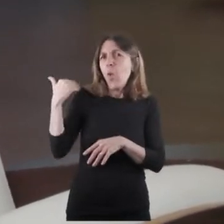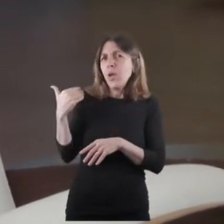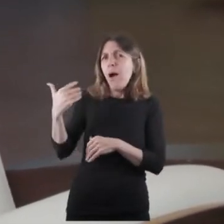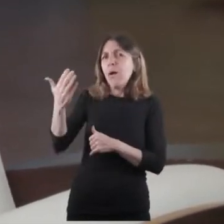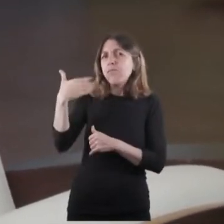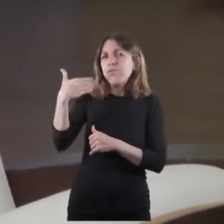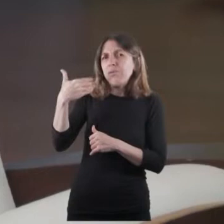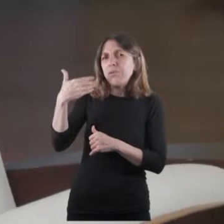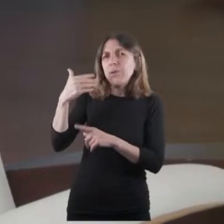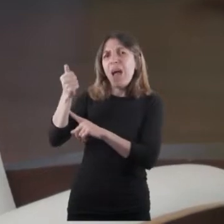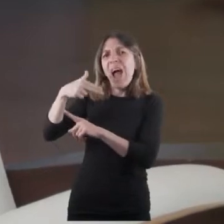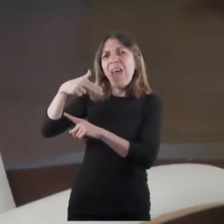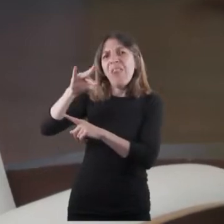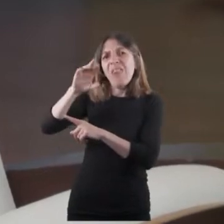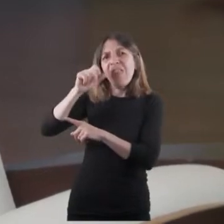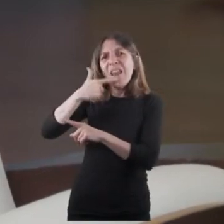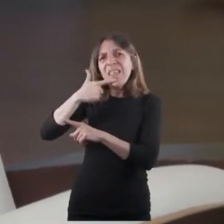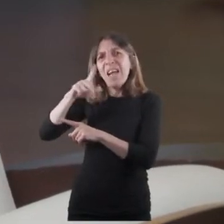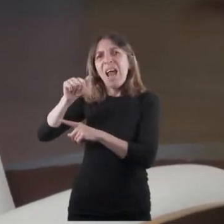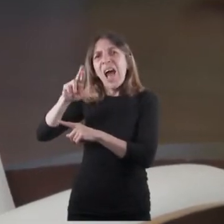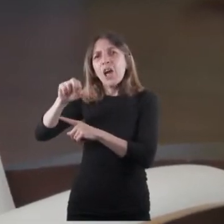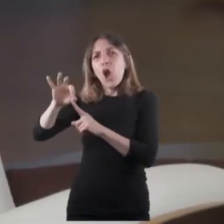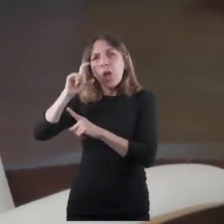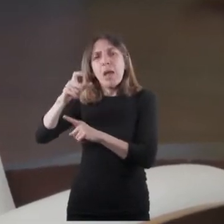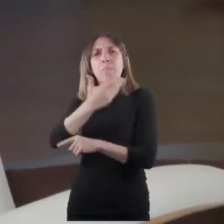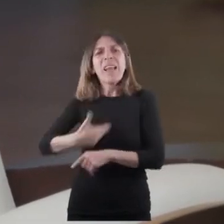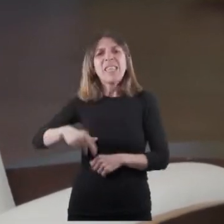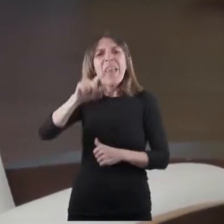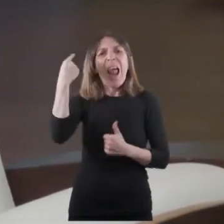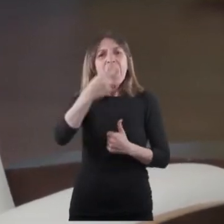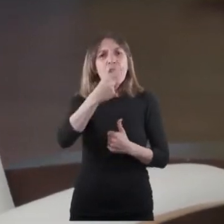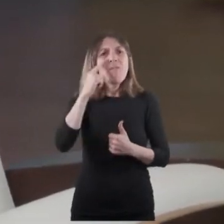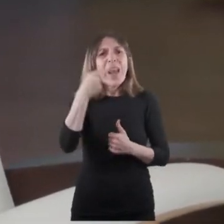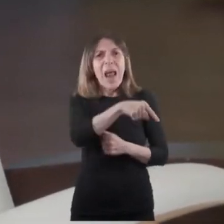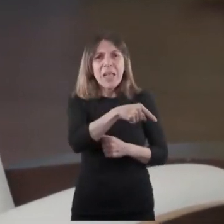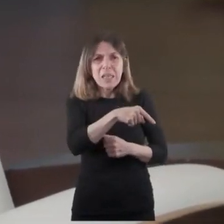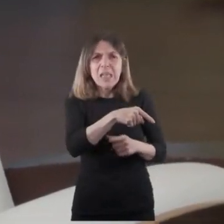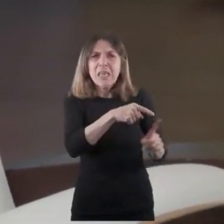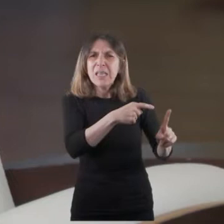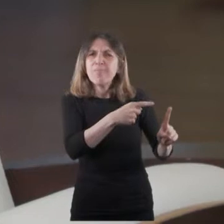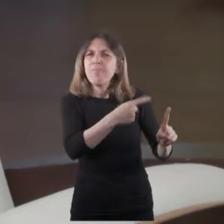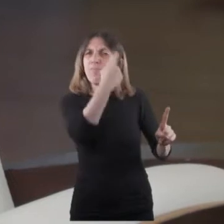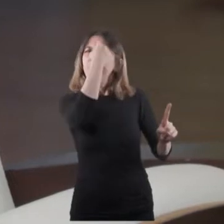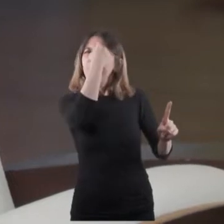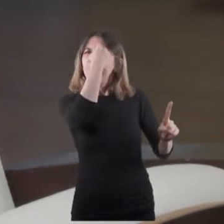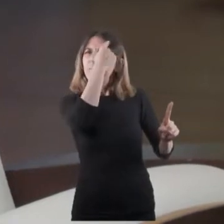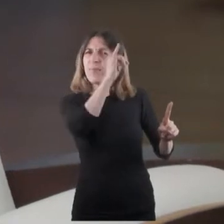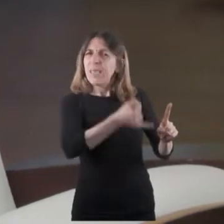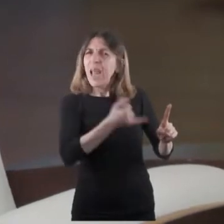de Andrés Larroque y es si el Presidente de la Nación, Alberto Fernández, tiene en cuenta estas